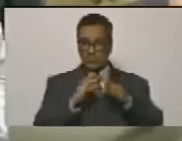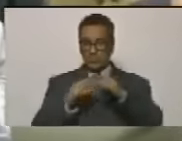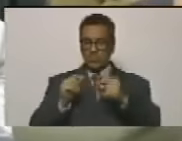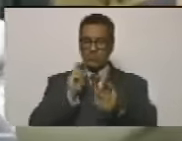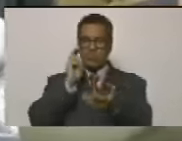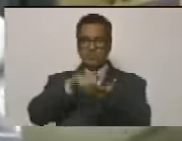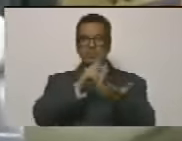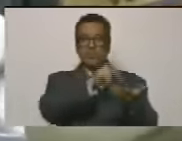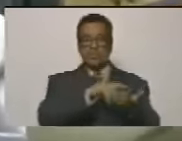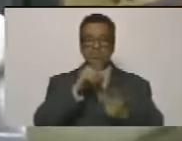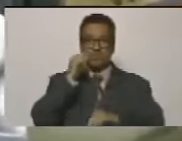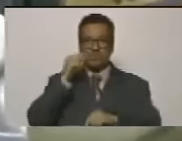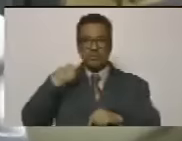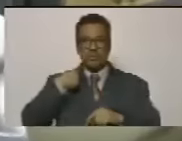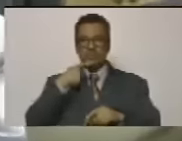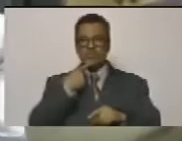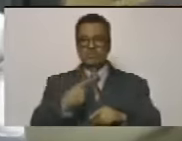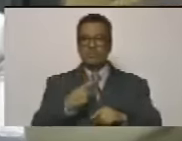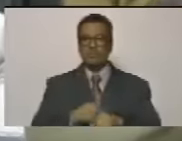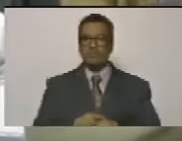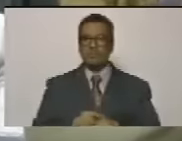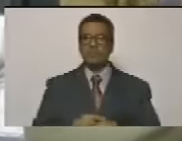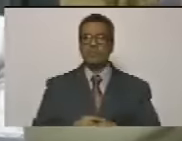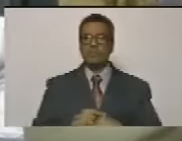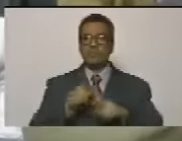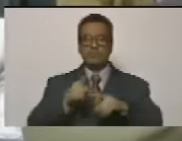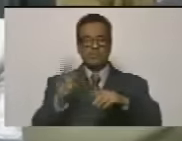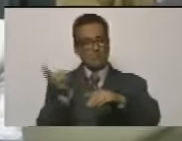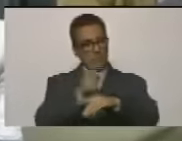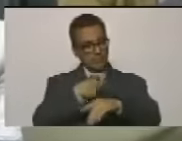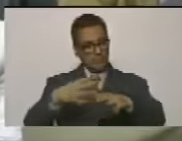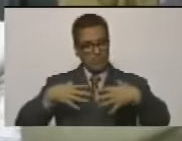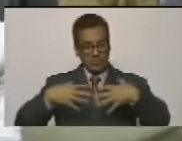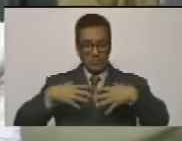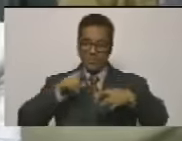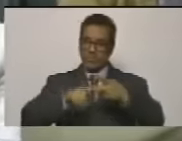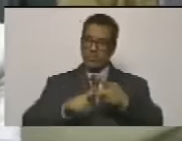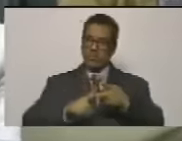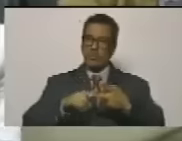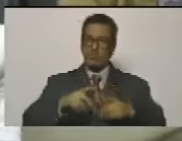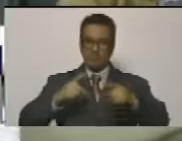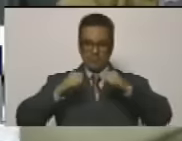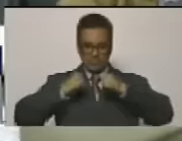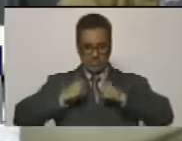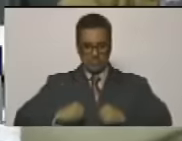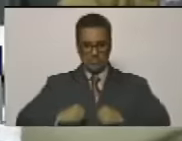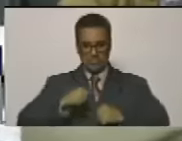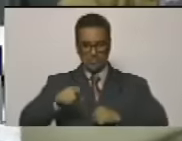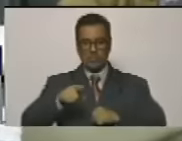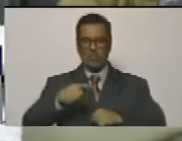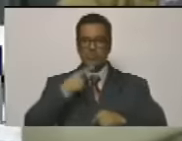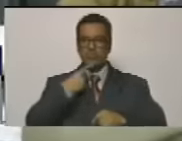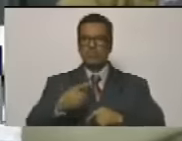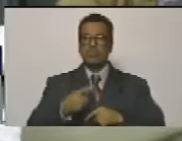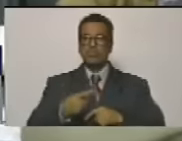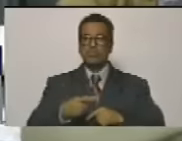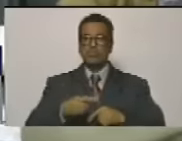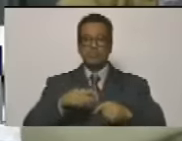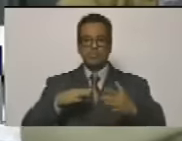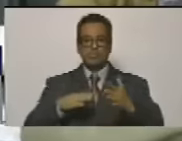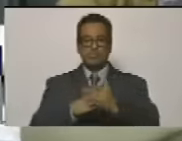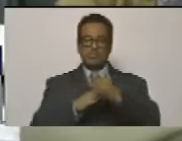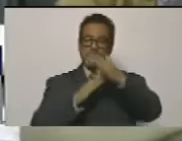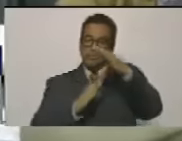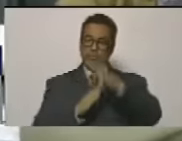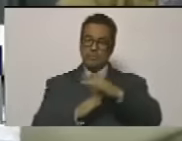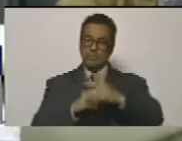los participantes a que se pronunciaran de manera urgente, contundente y con determinación para exigir un cese al fuego